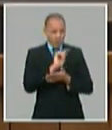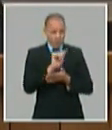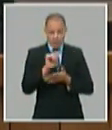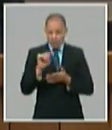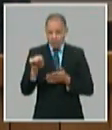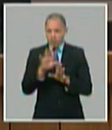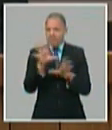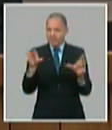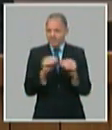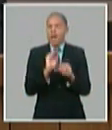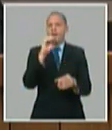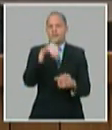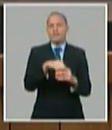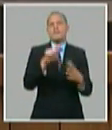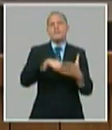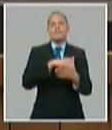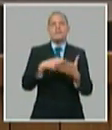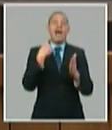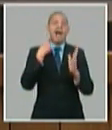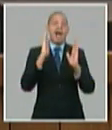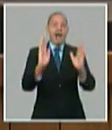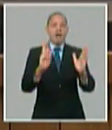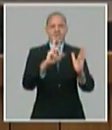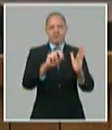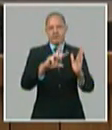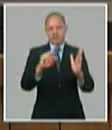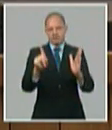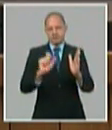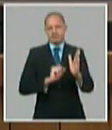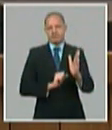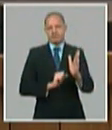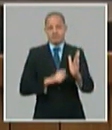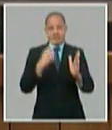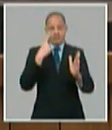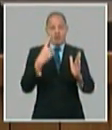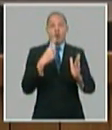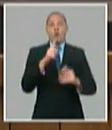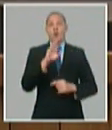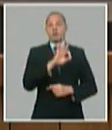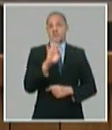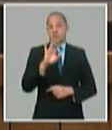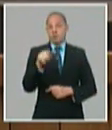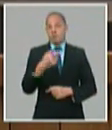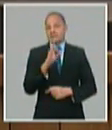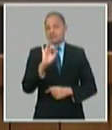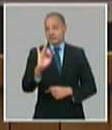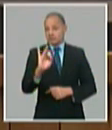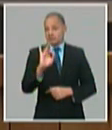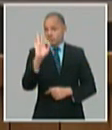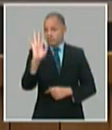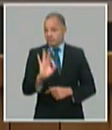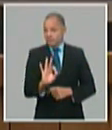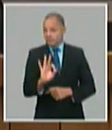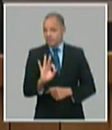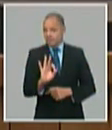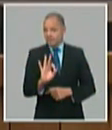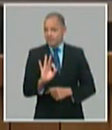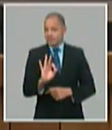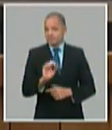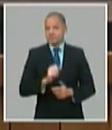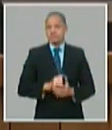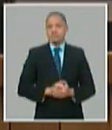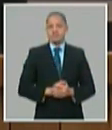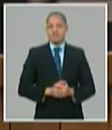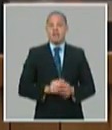sea que el 88.7% según proyecta el plan el 88.7